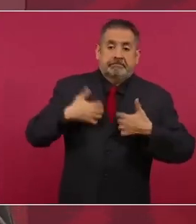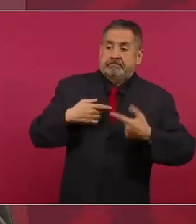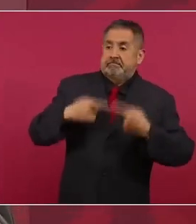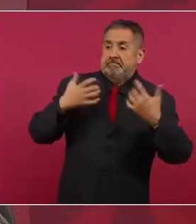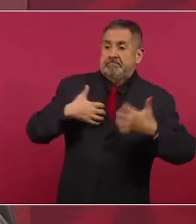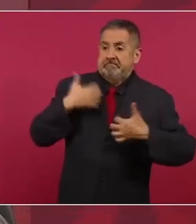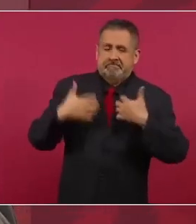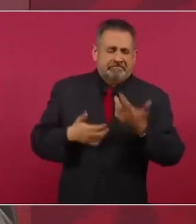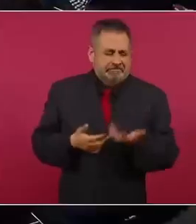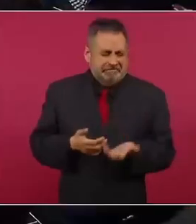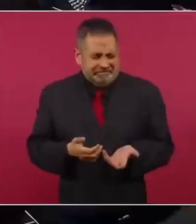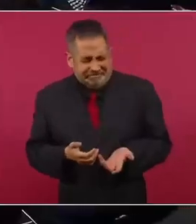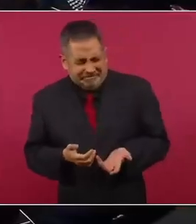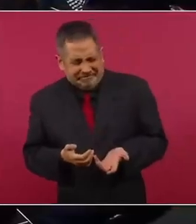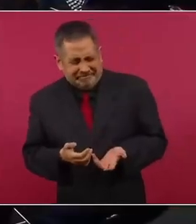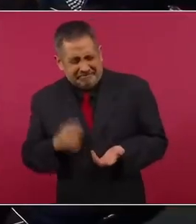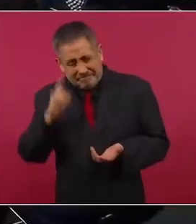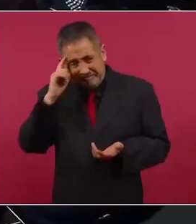que están